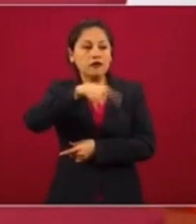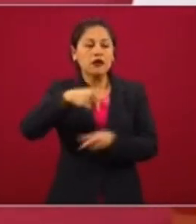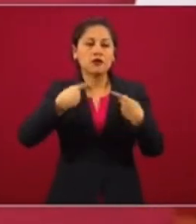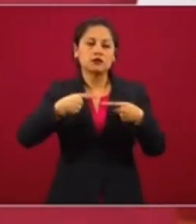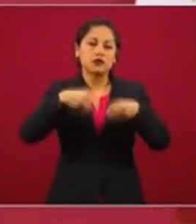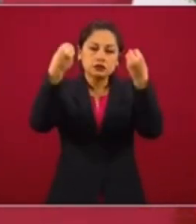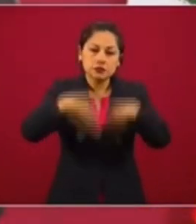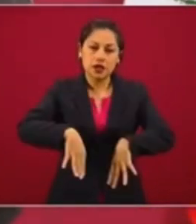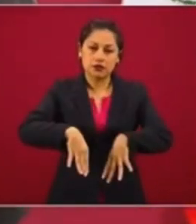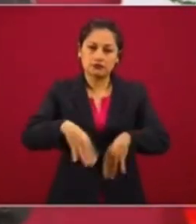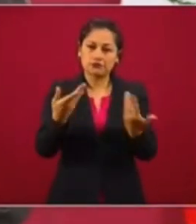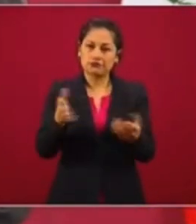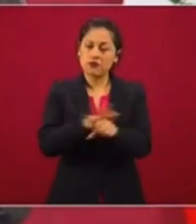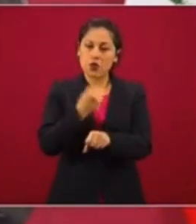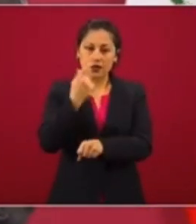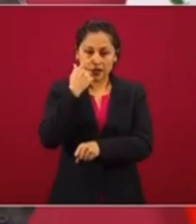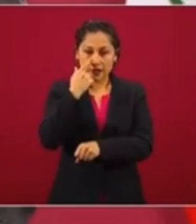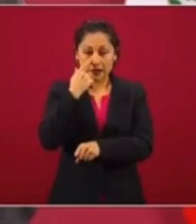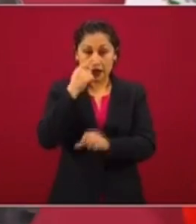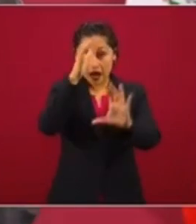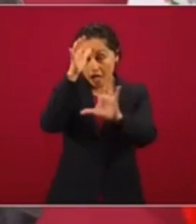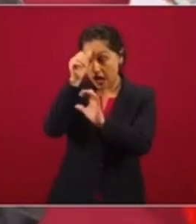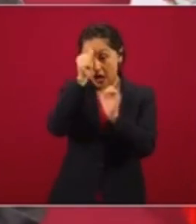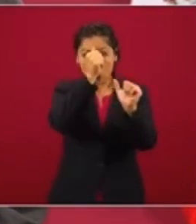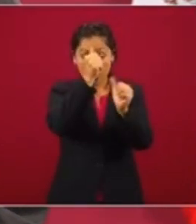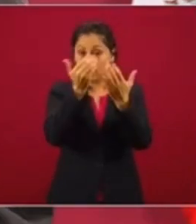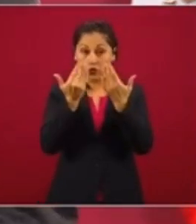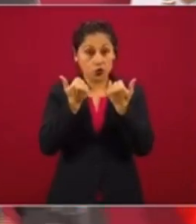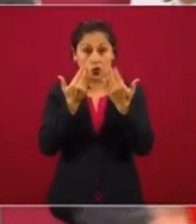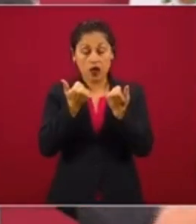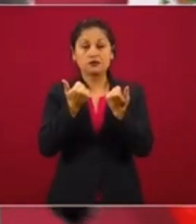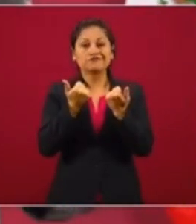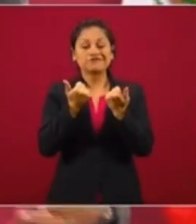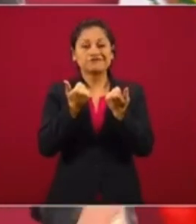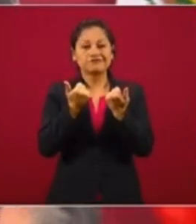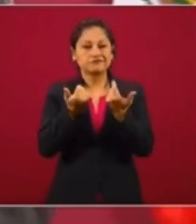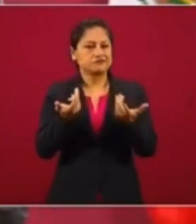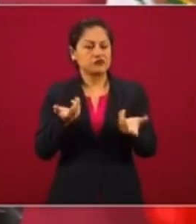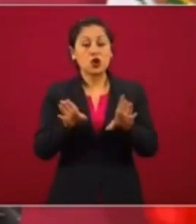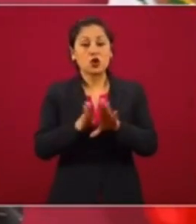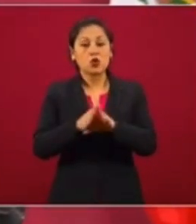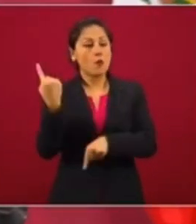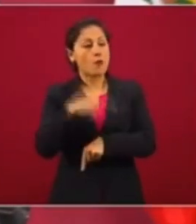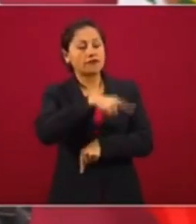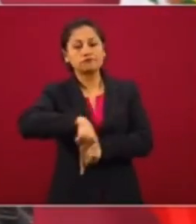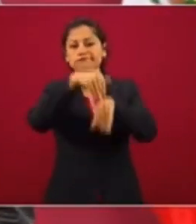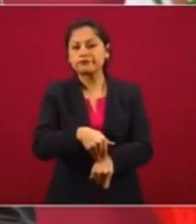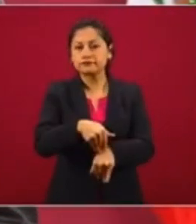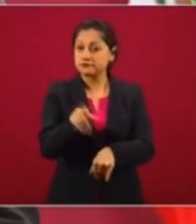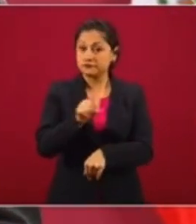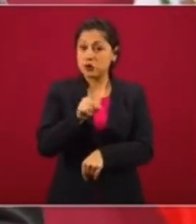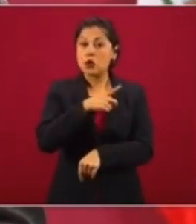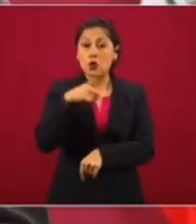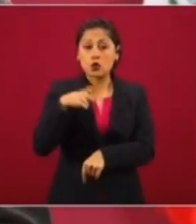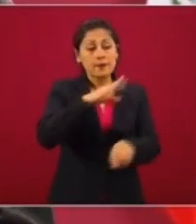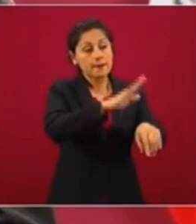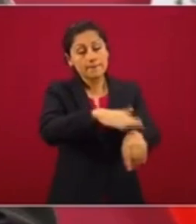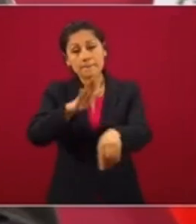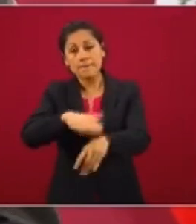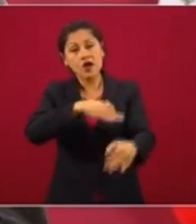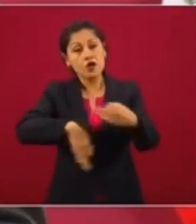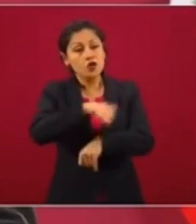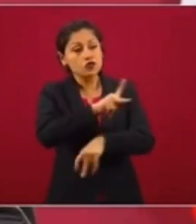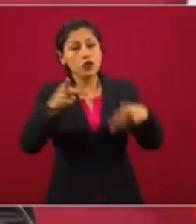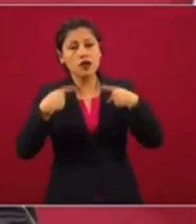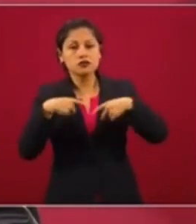no impositivo, sino buscando la participación de todos, trabajadores, empresarios,